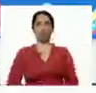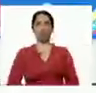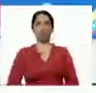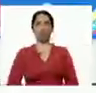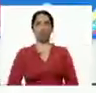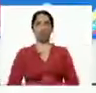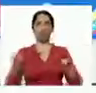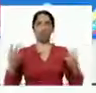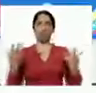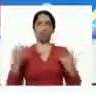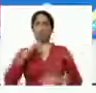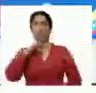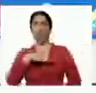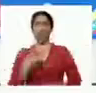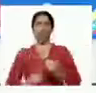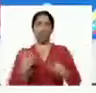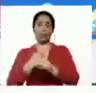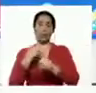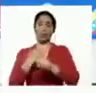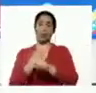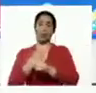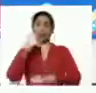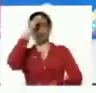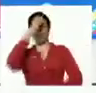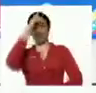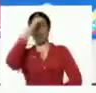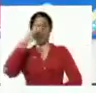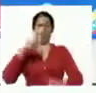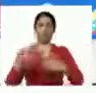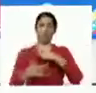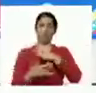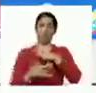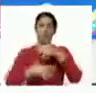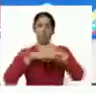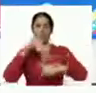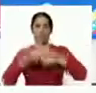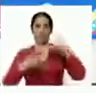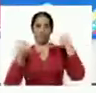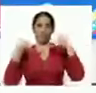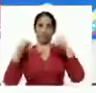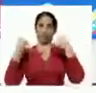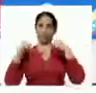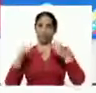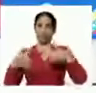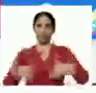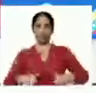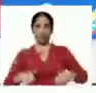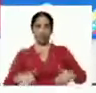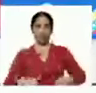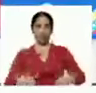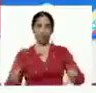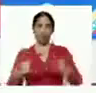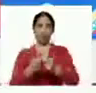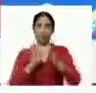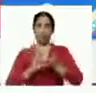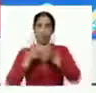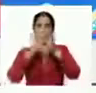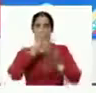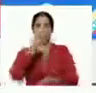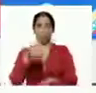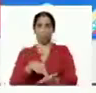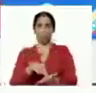milagro histórico hecho con trabajo con ciencia tecnología con planificación con esfuerzo con unión nacional